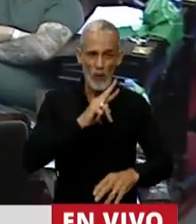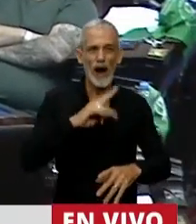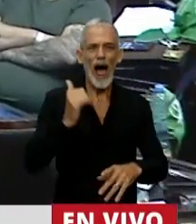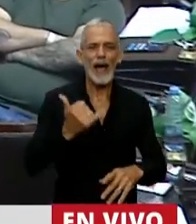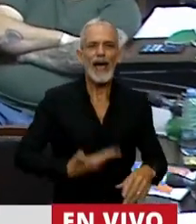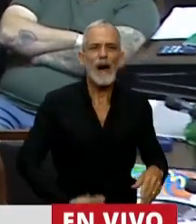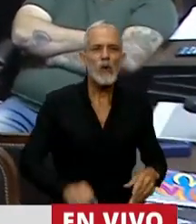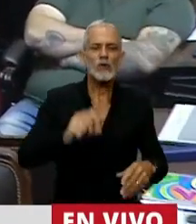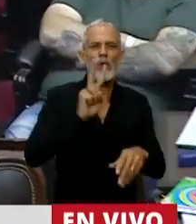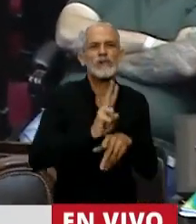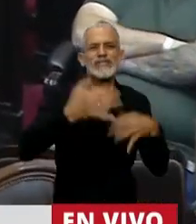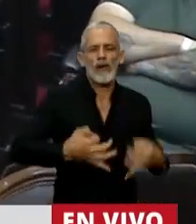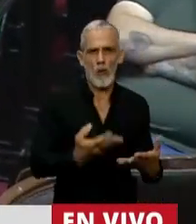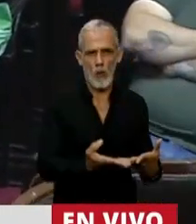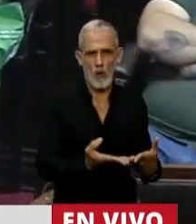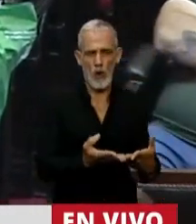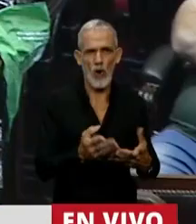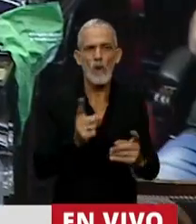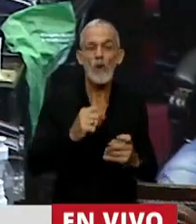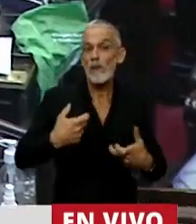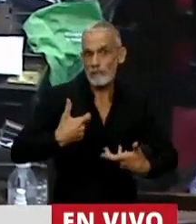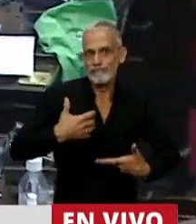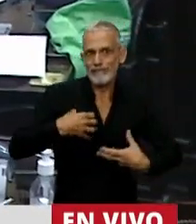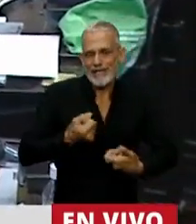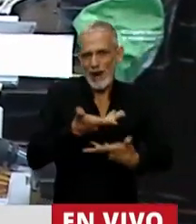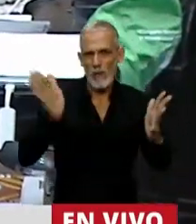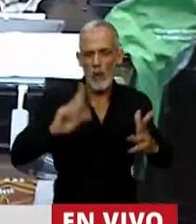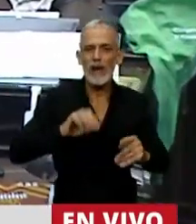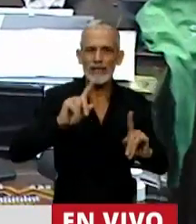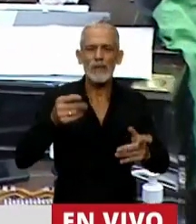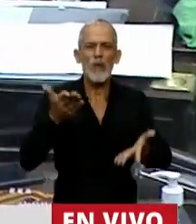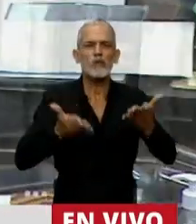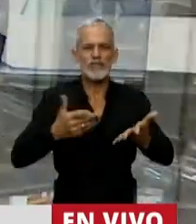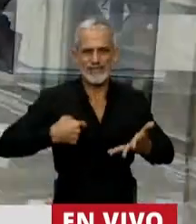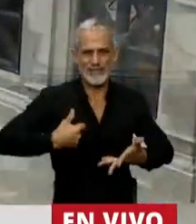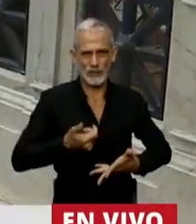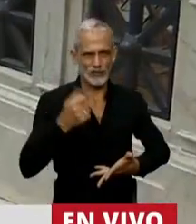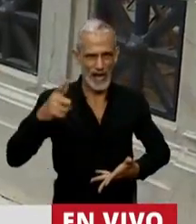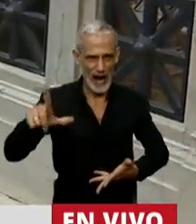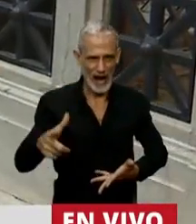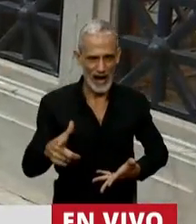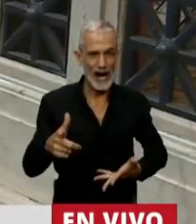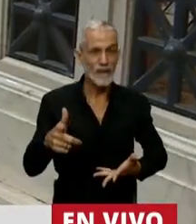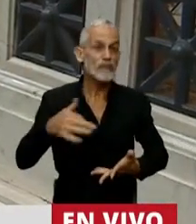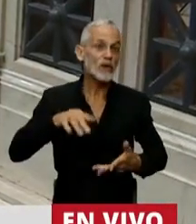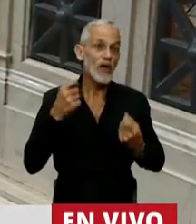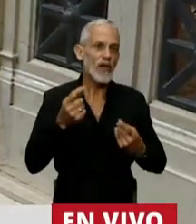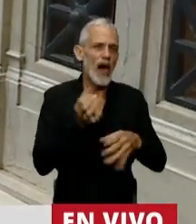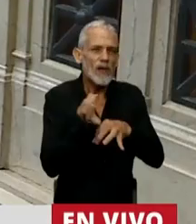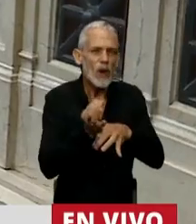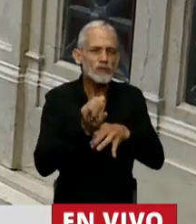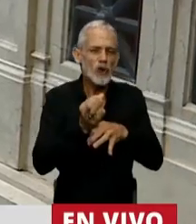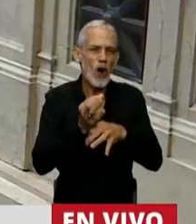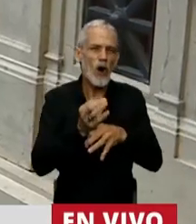aborto seguro. Es un problema de salud pública y justicia social. Es fundamental garantizar la educación